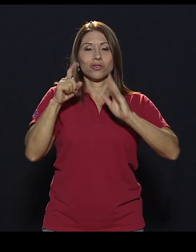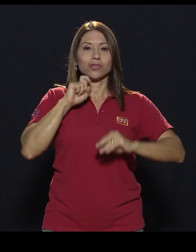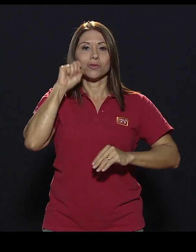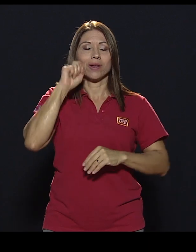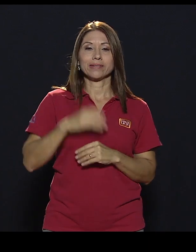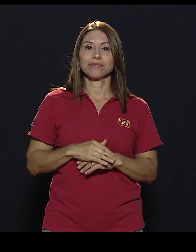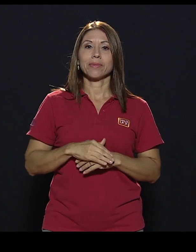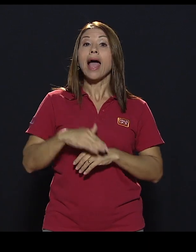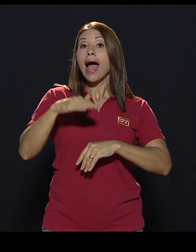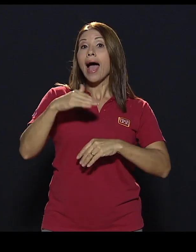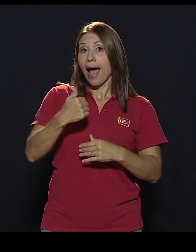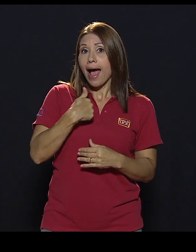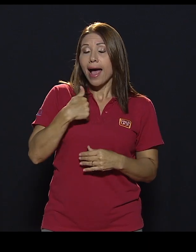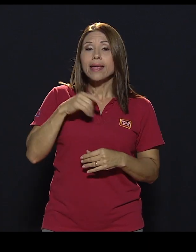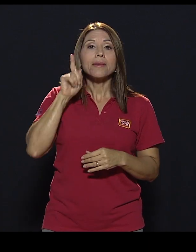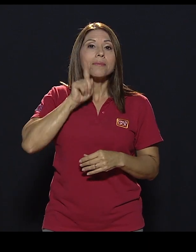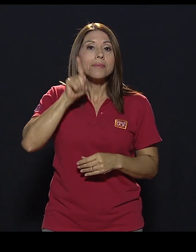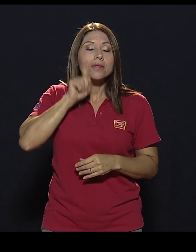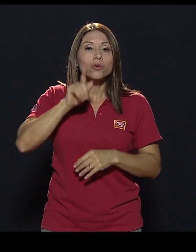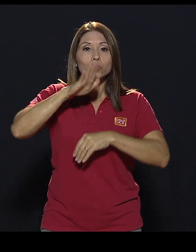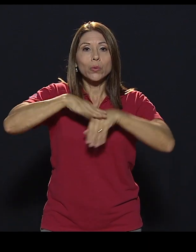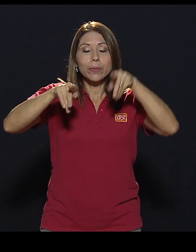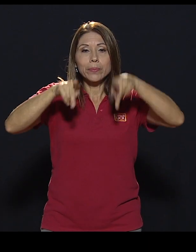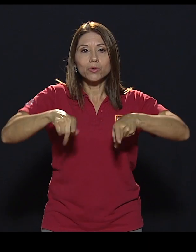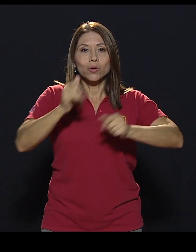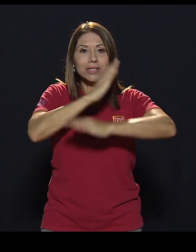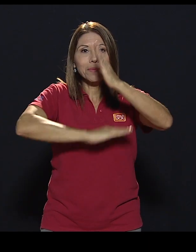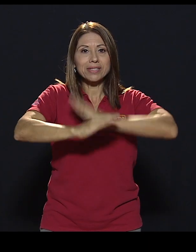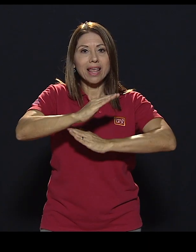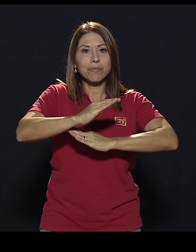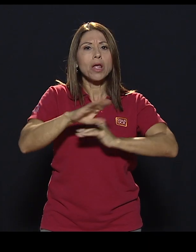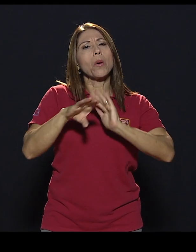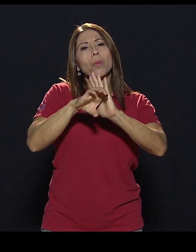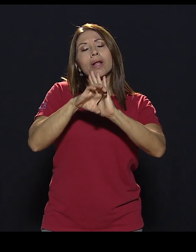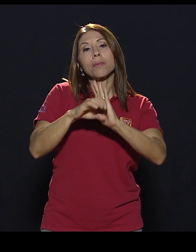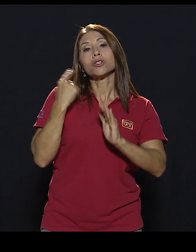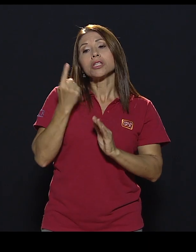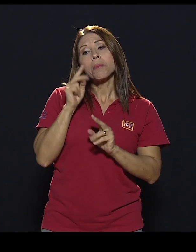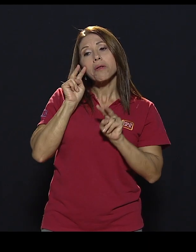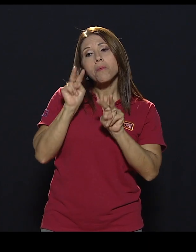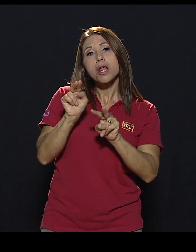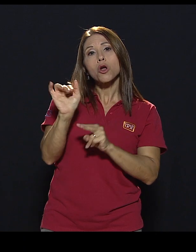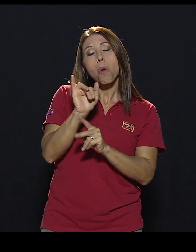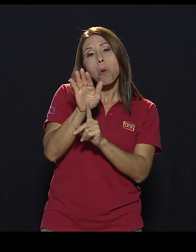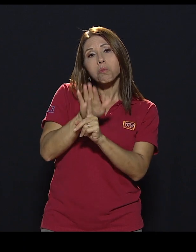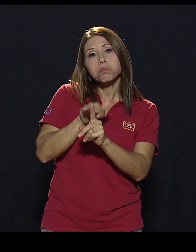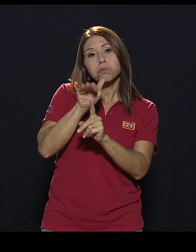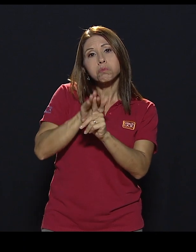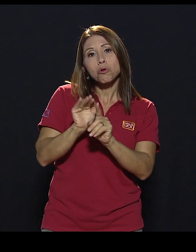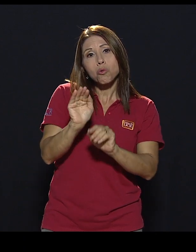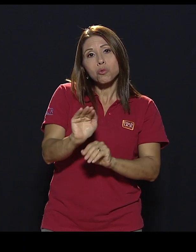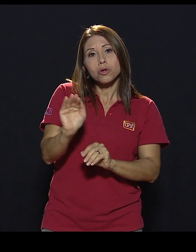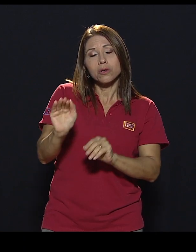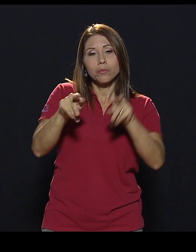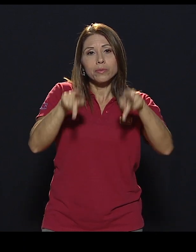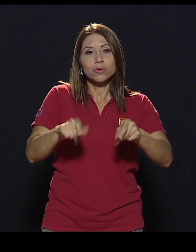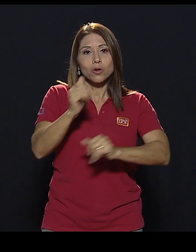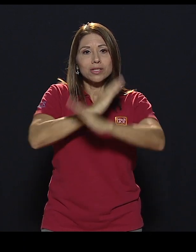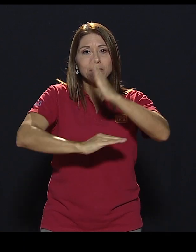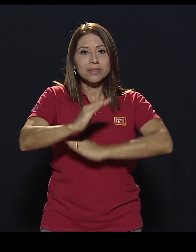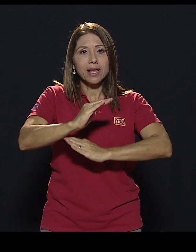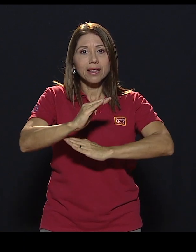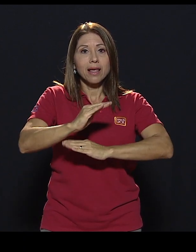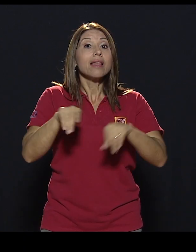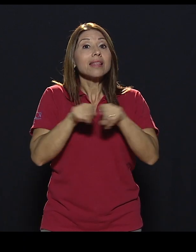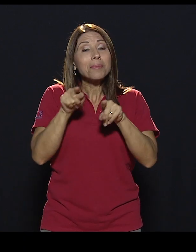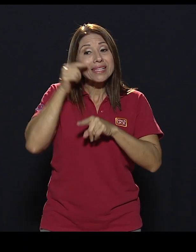Existen mitos sobre la población con discapacidad y uno de esos es infantilizar a la persona con discapacidad y esa infantilización provoca